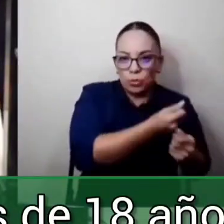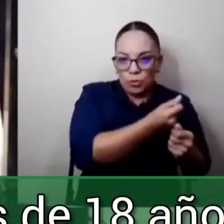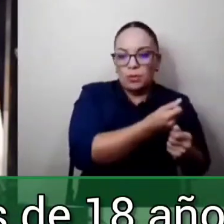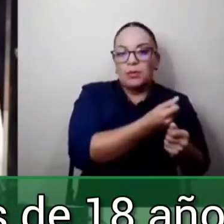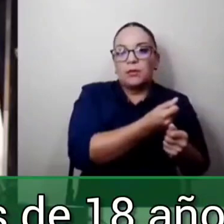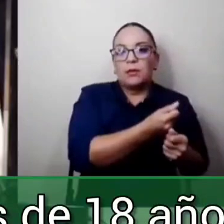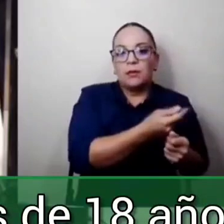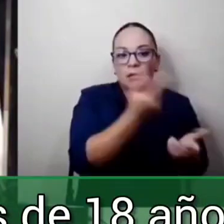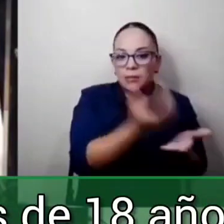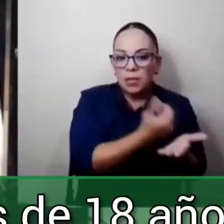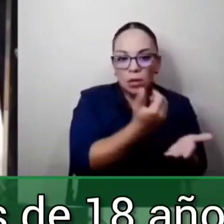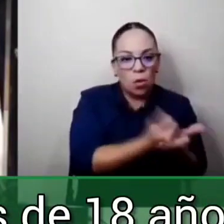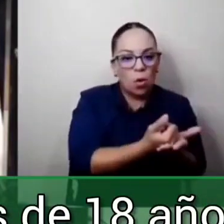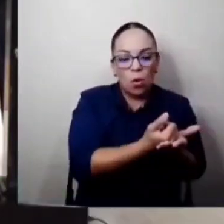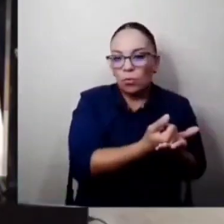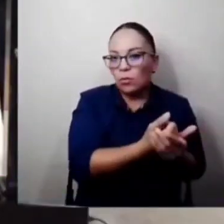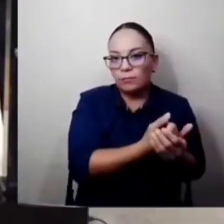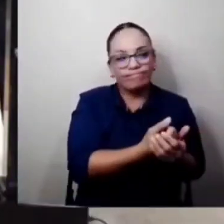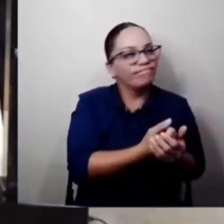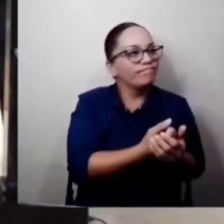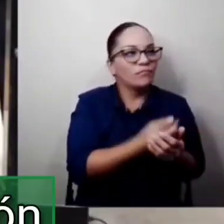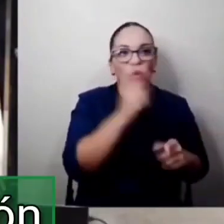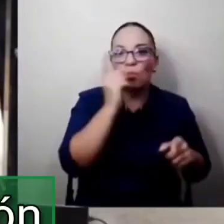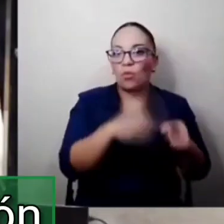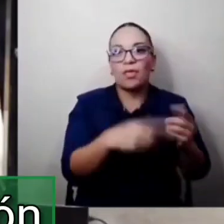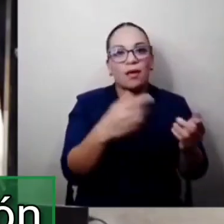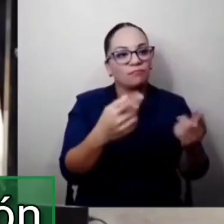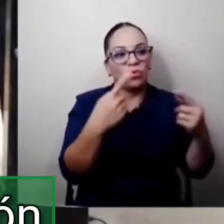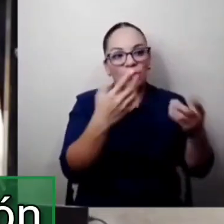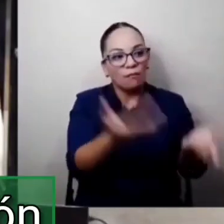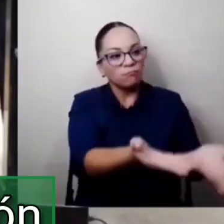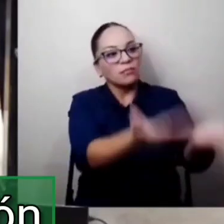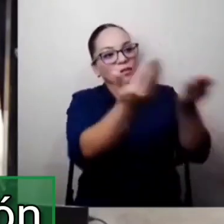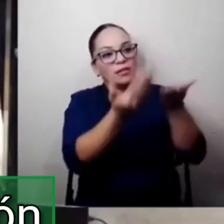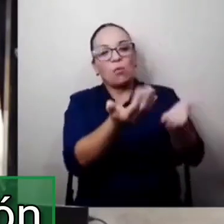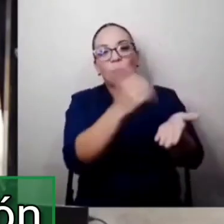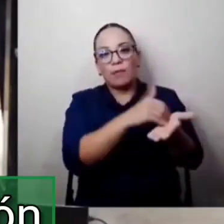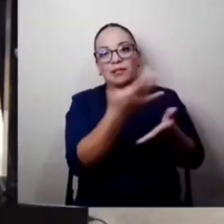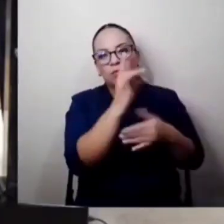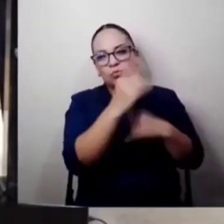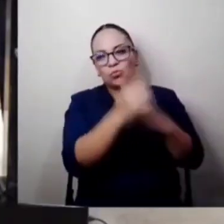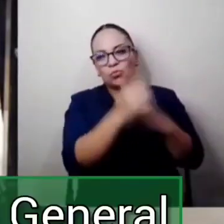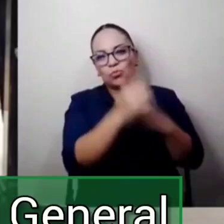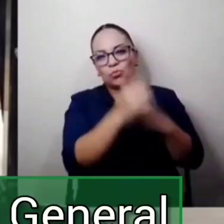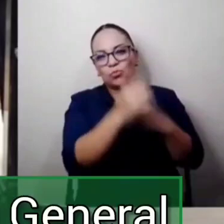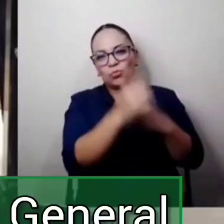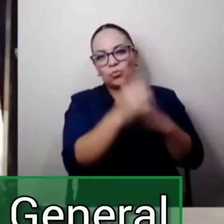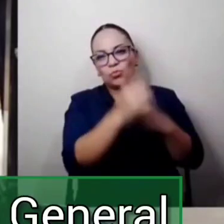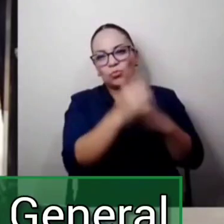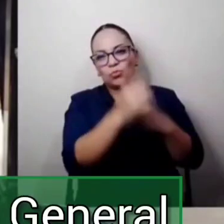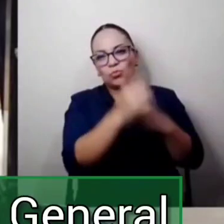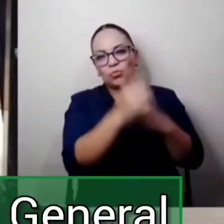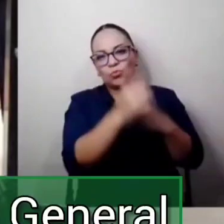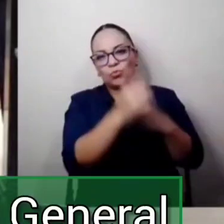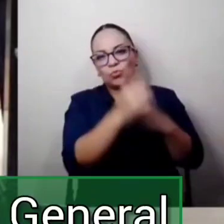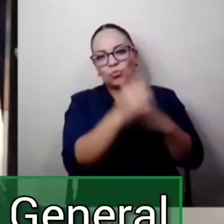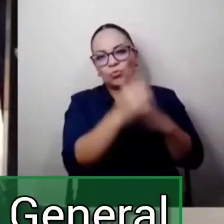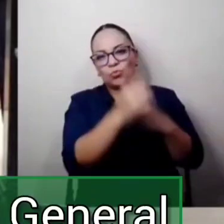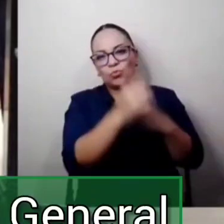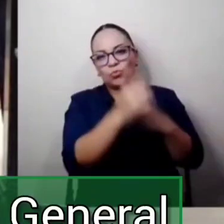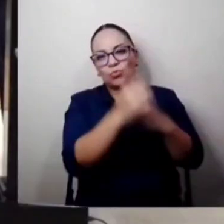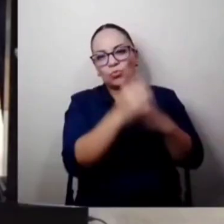iba a recuperar en menos de dieciocho años. Entonces, tomamos una decisión, hicimos la consulta a la